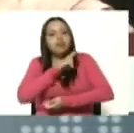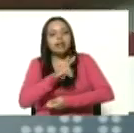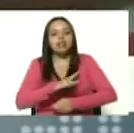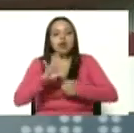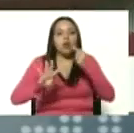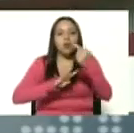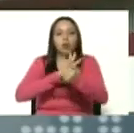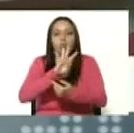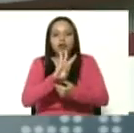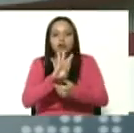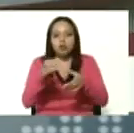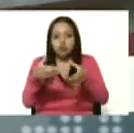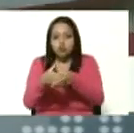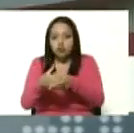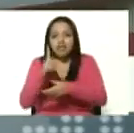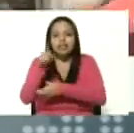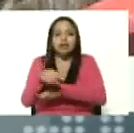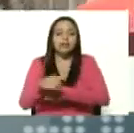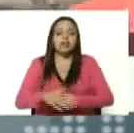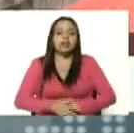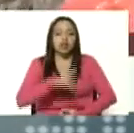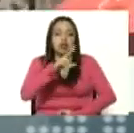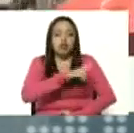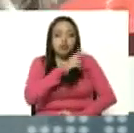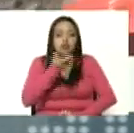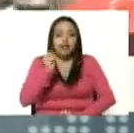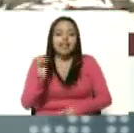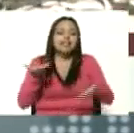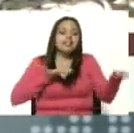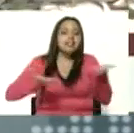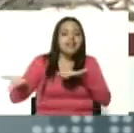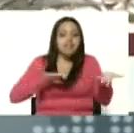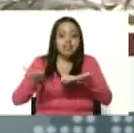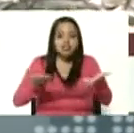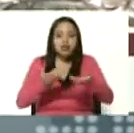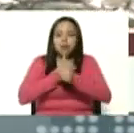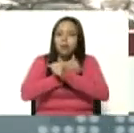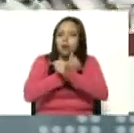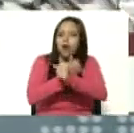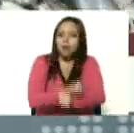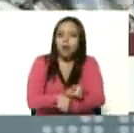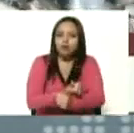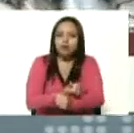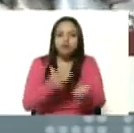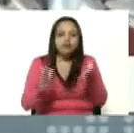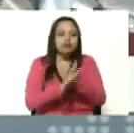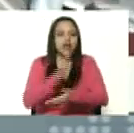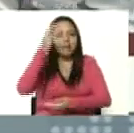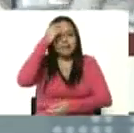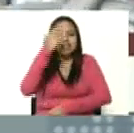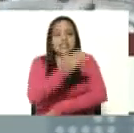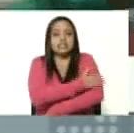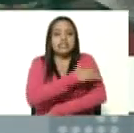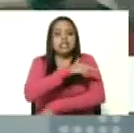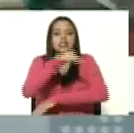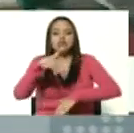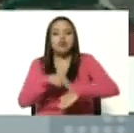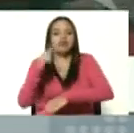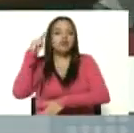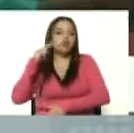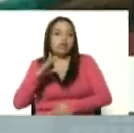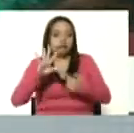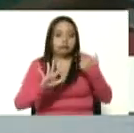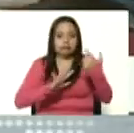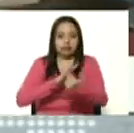componentes en la oficialidad que va a prestar servicio por amor en la milicia nacional bolivariana y le